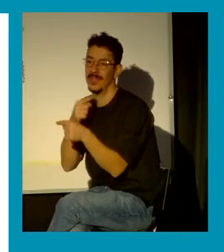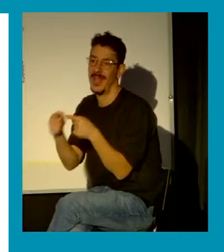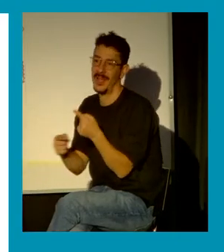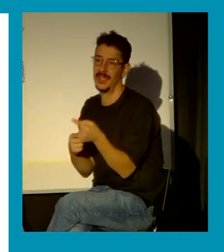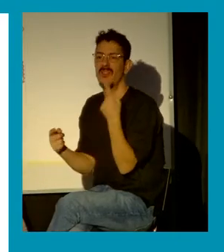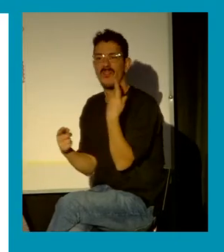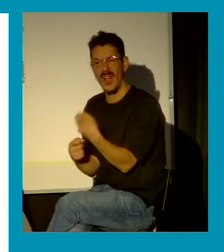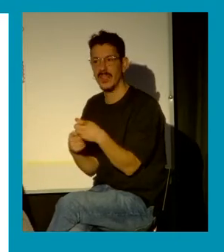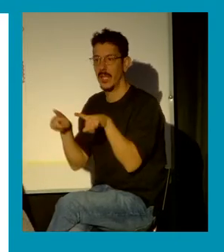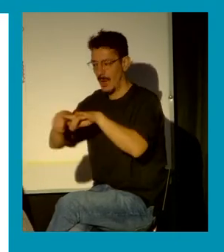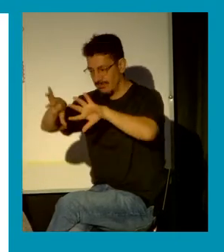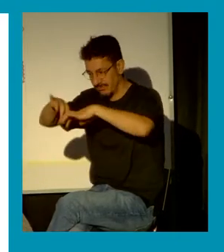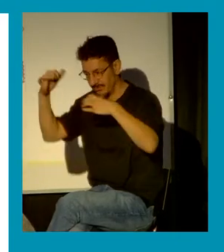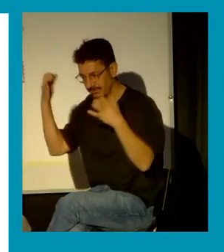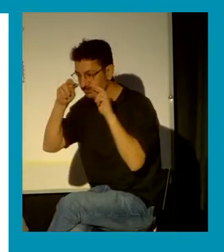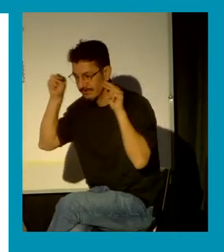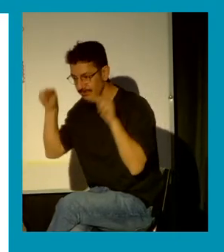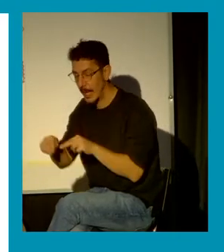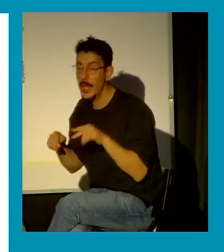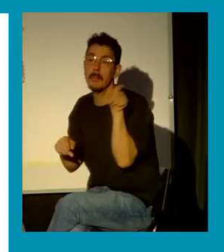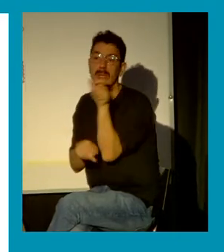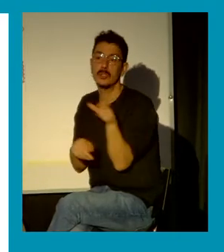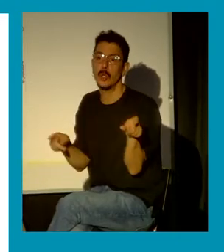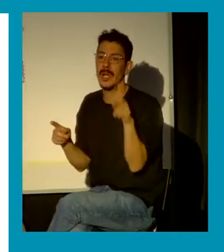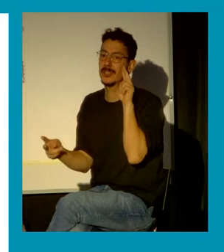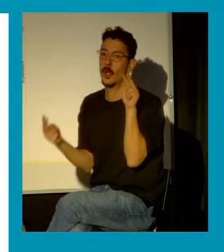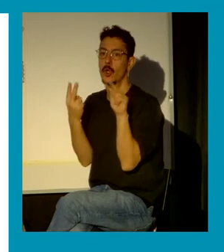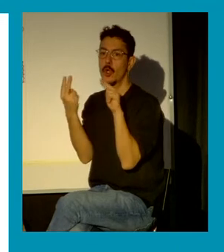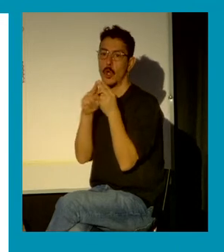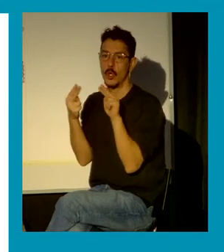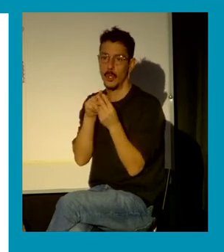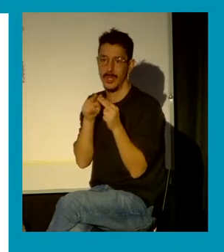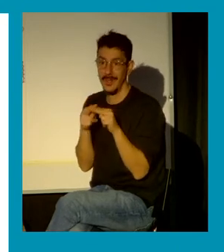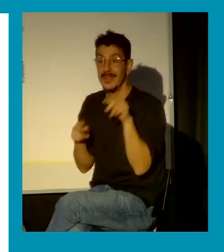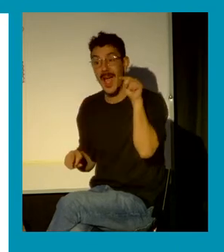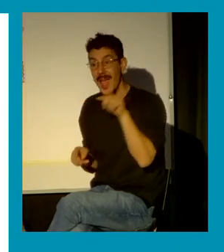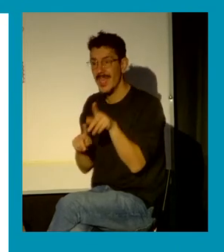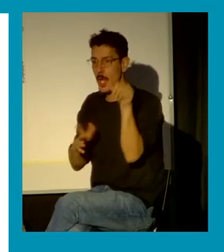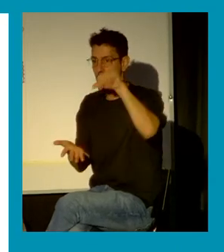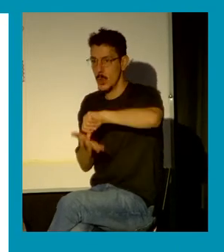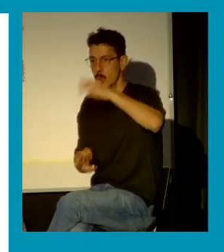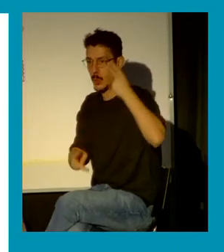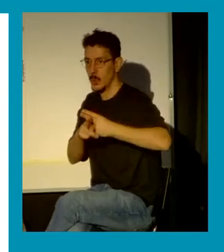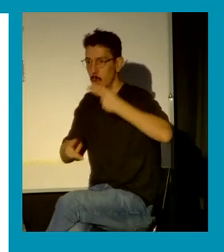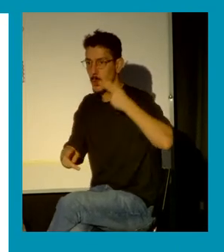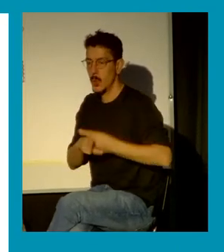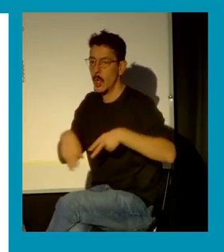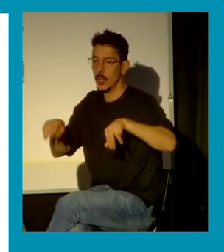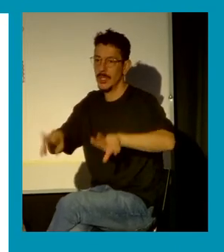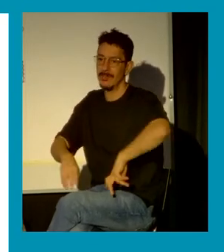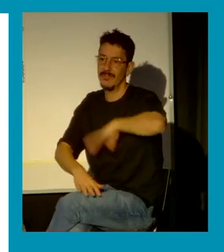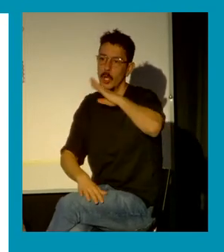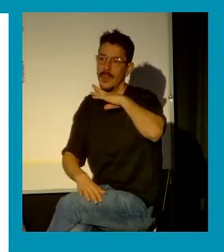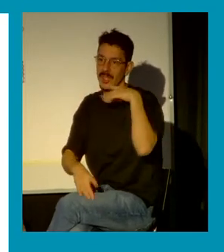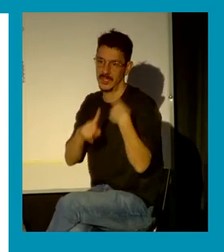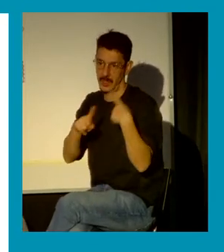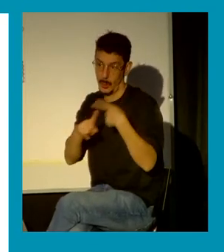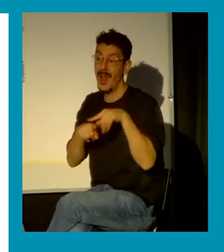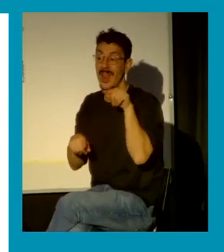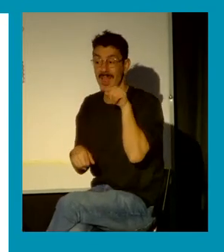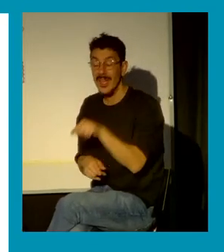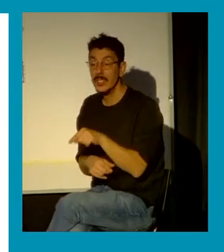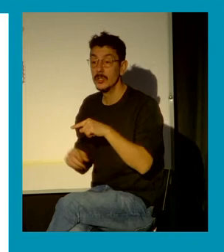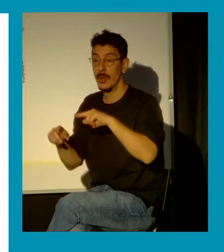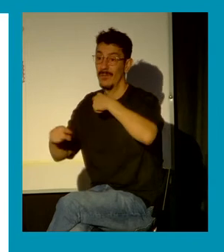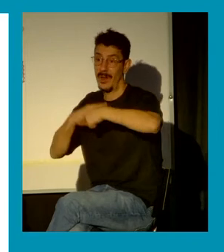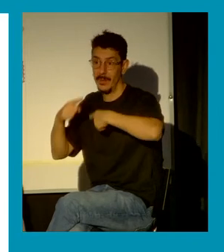y los ámbitos de personas conocidas allí está el núcleo duro de la violencia sexual allí está el núcleo duro donde todavía las